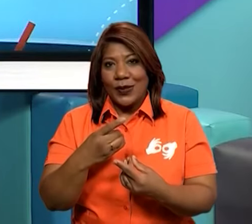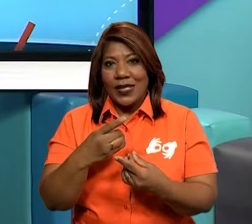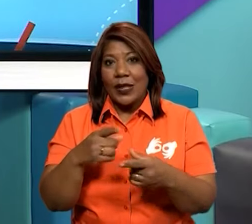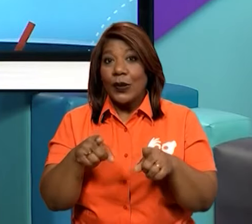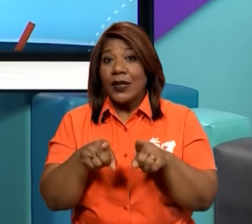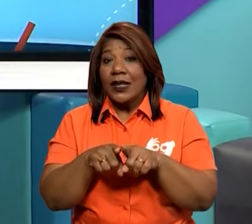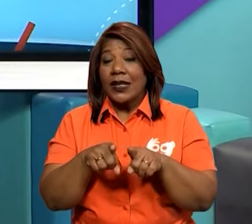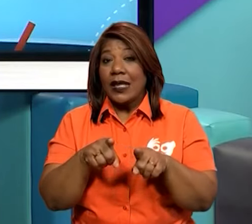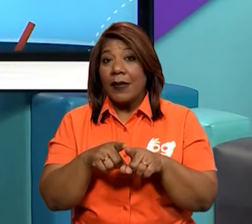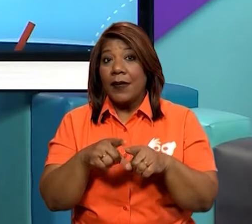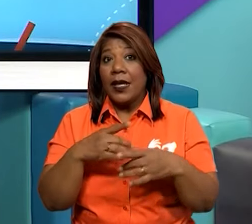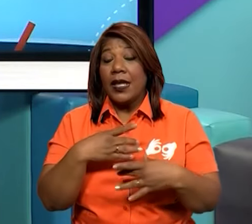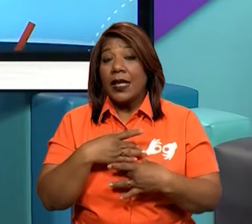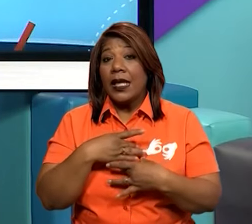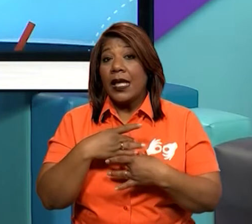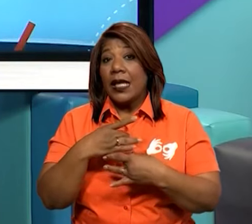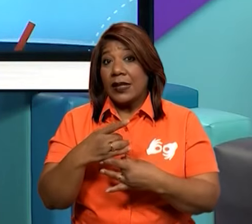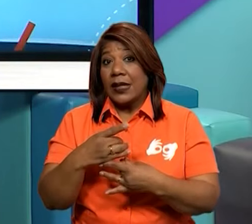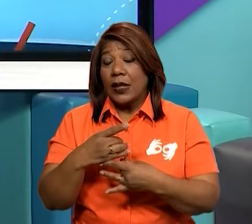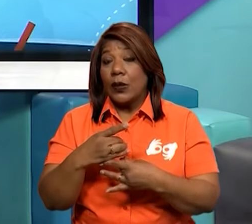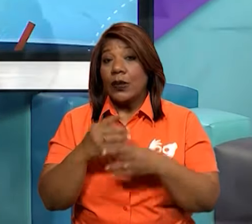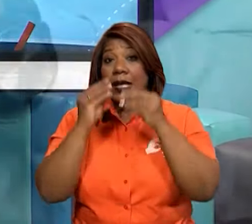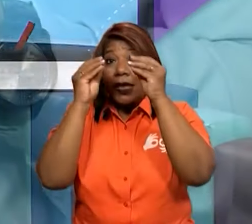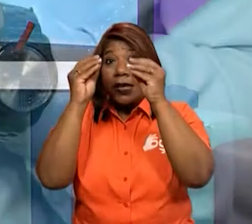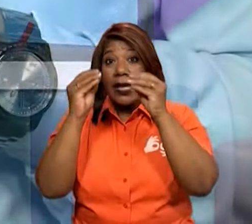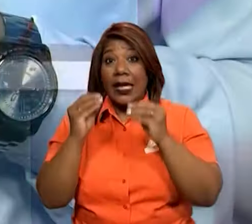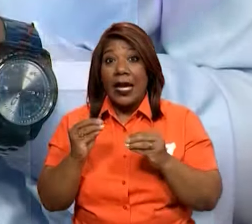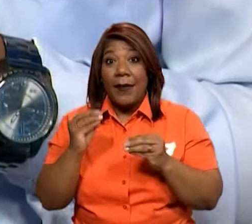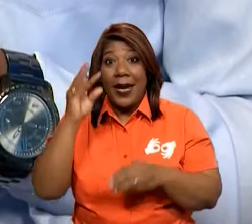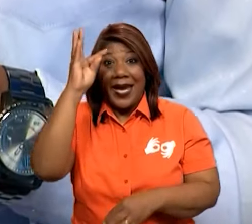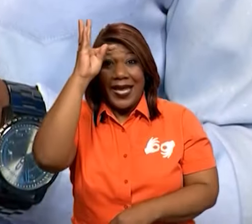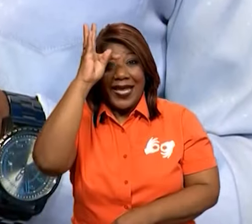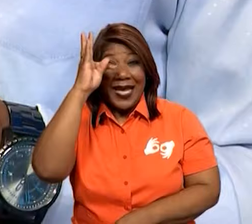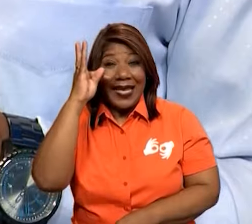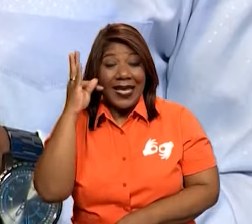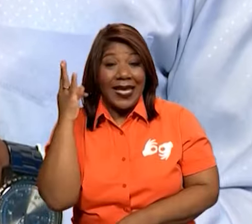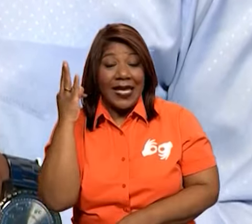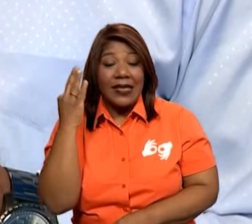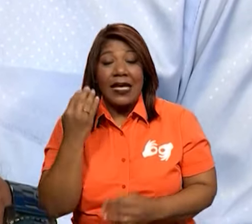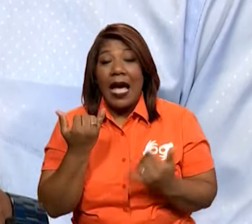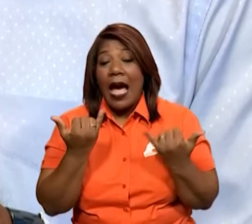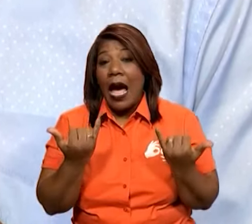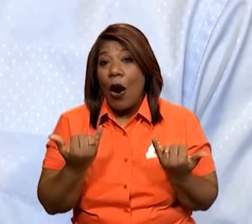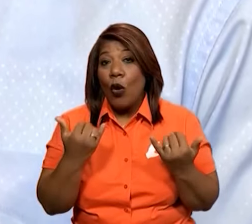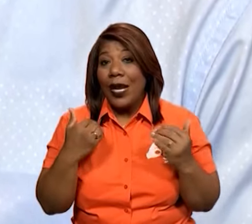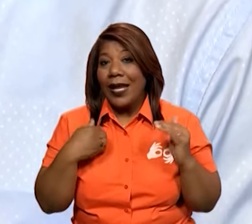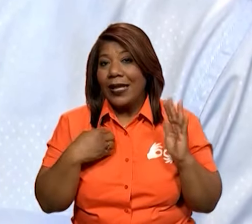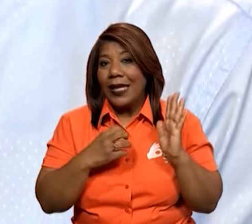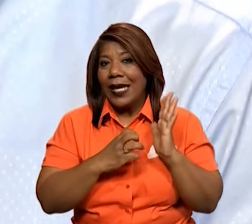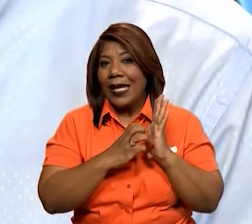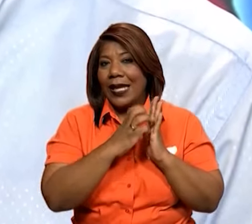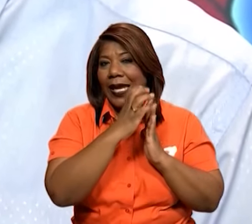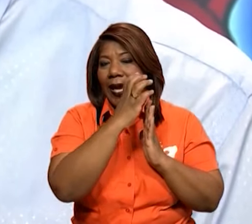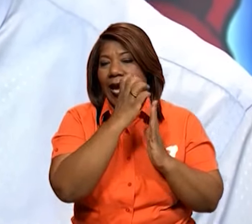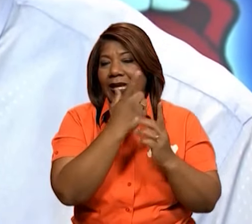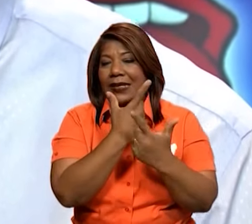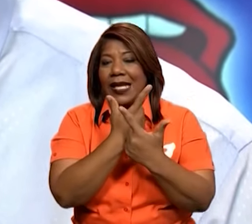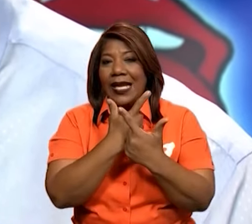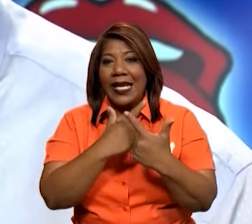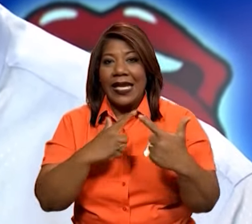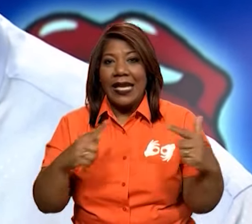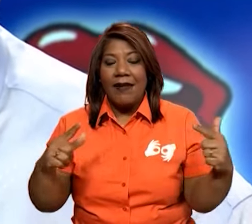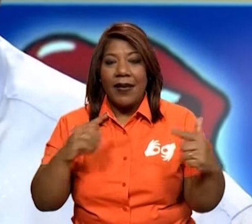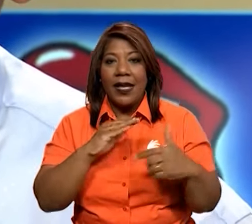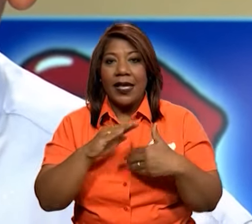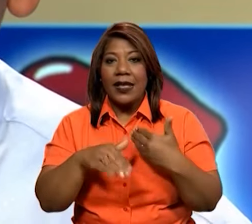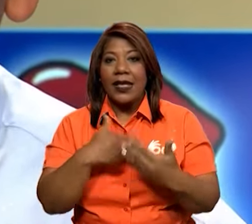salud de la maestra Teresita Cruz, quien sufre de cáncer, Señor. te pedimos que por favor la liberes de ese mal y así